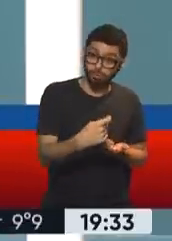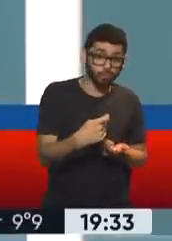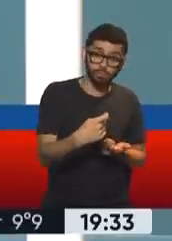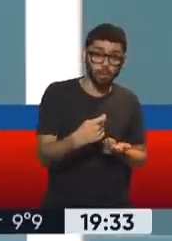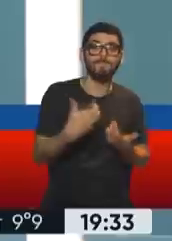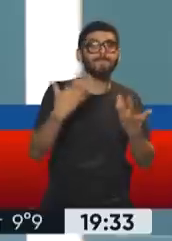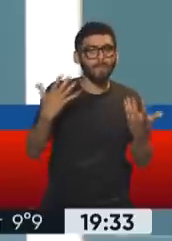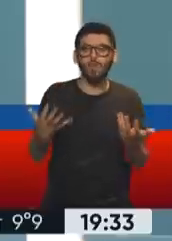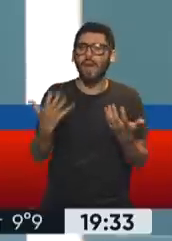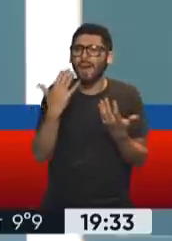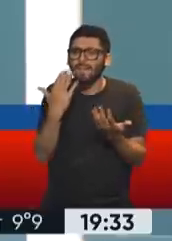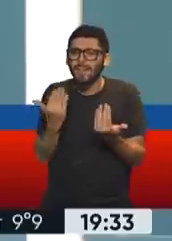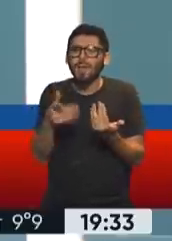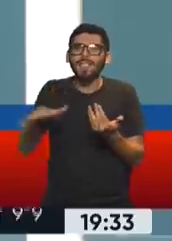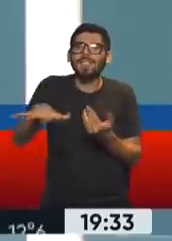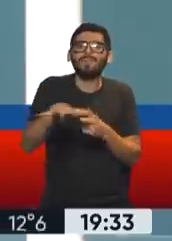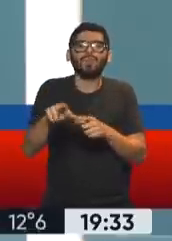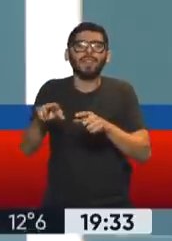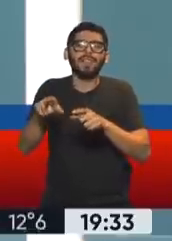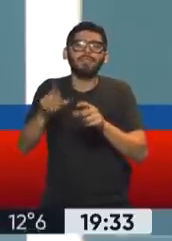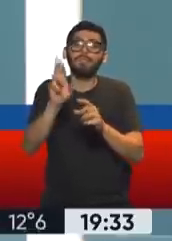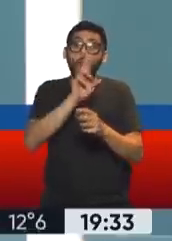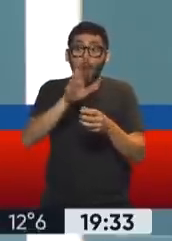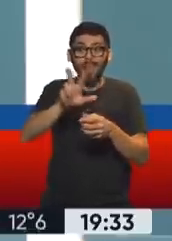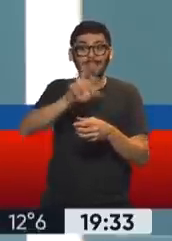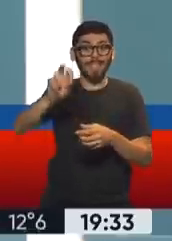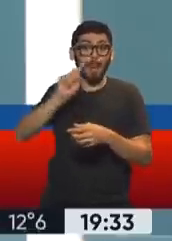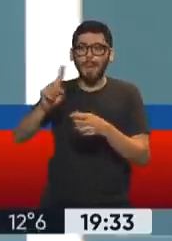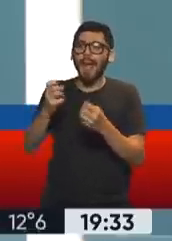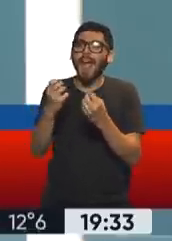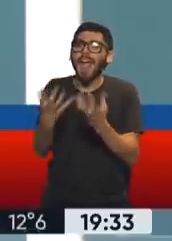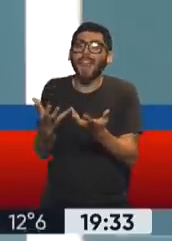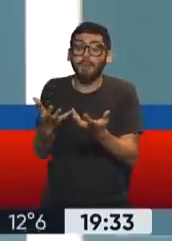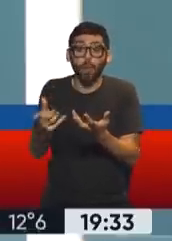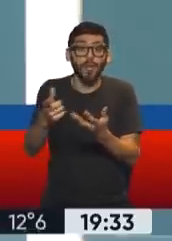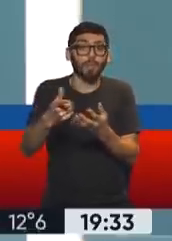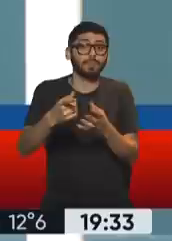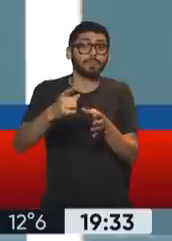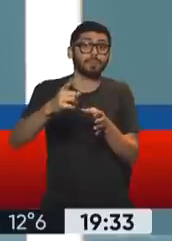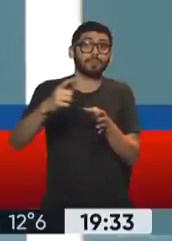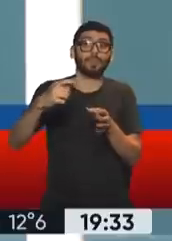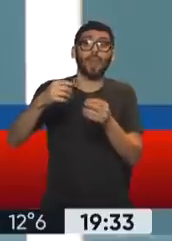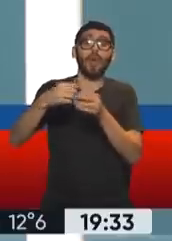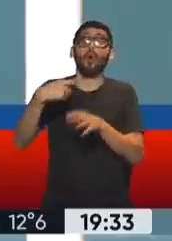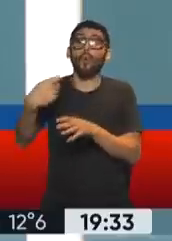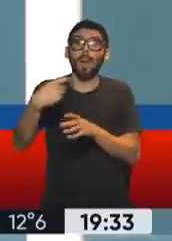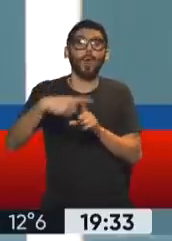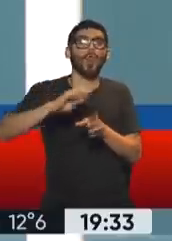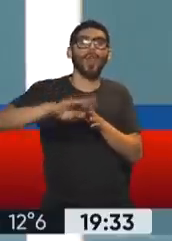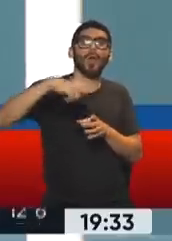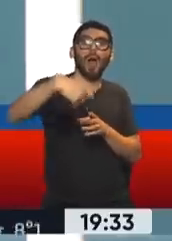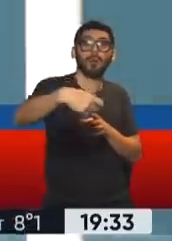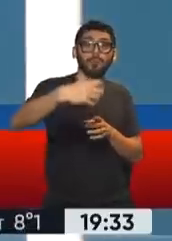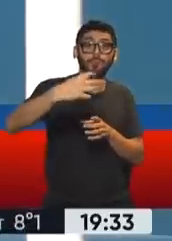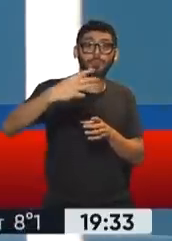tratando de ver en qué situación están, y algunas de esas mujeres no llegan a incorporarse a la moratoria, porque la moratoria vigente, como todos sabemos, termina